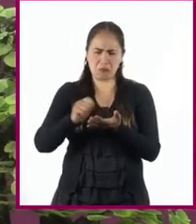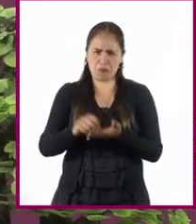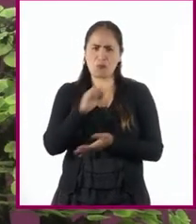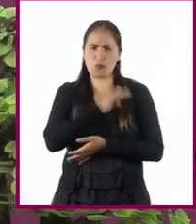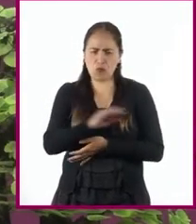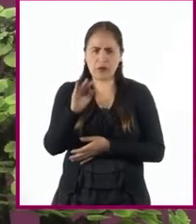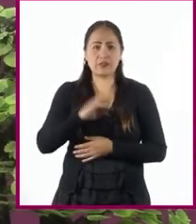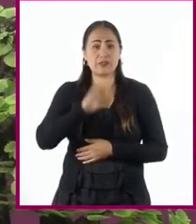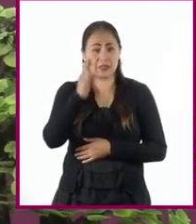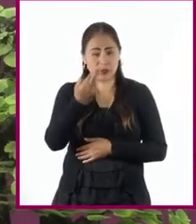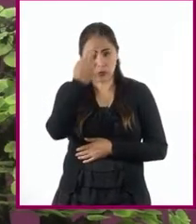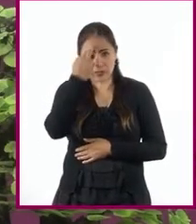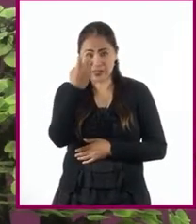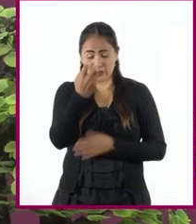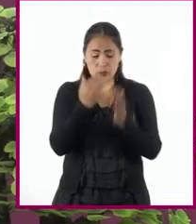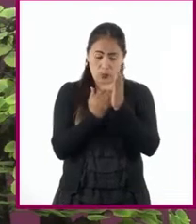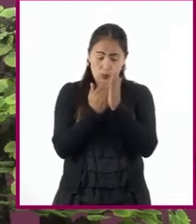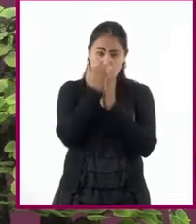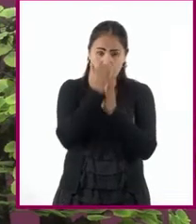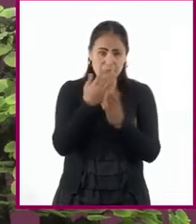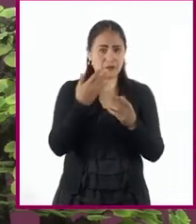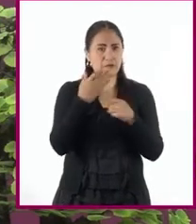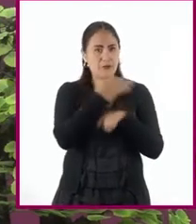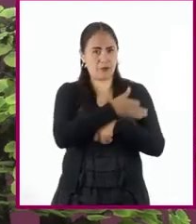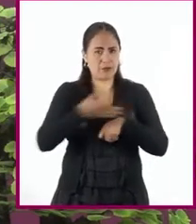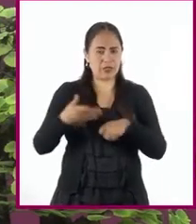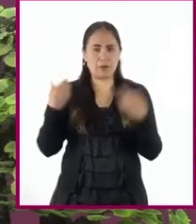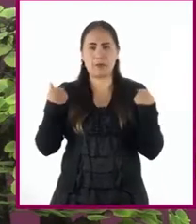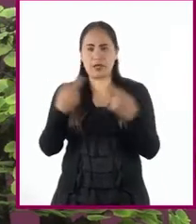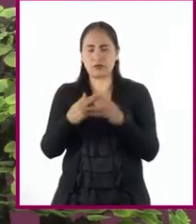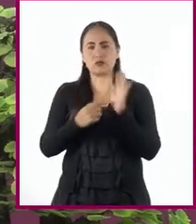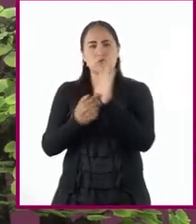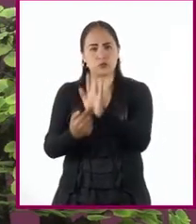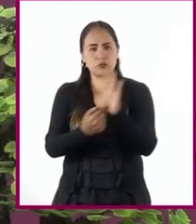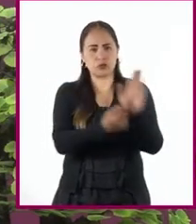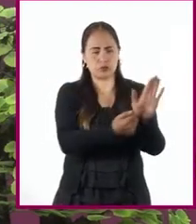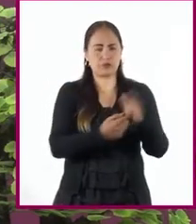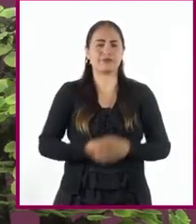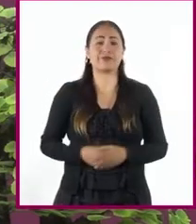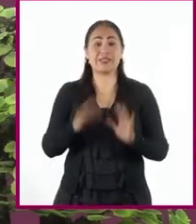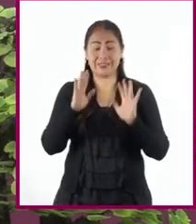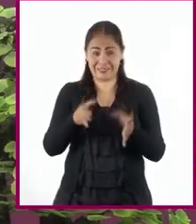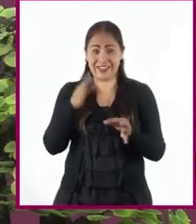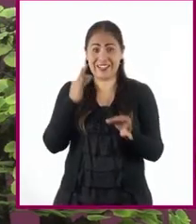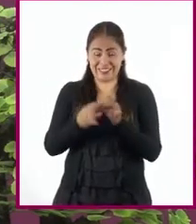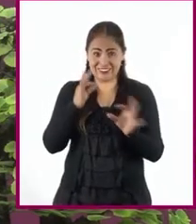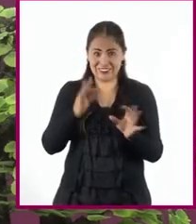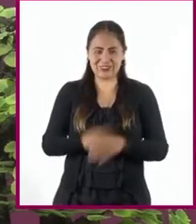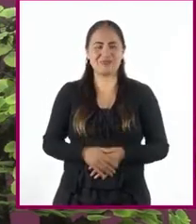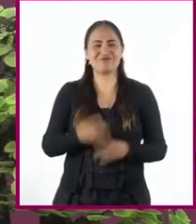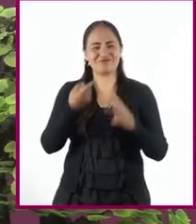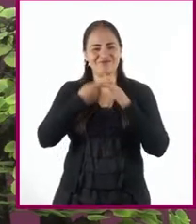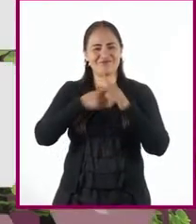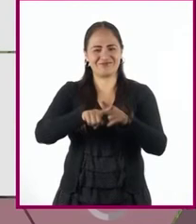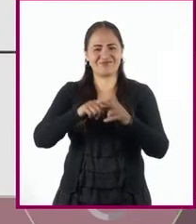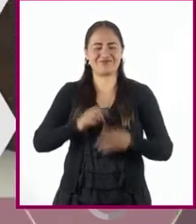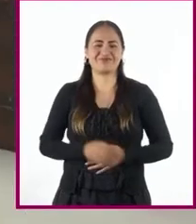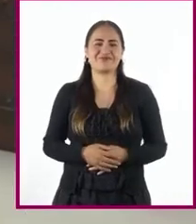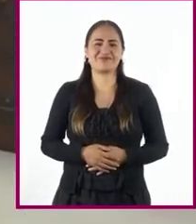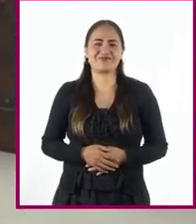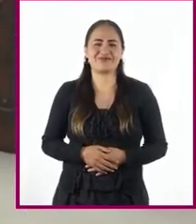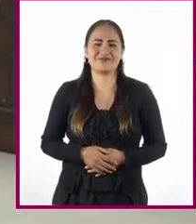olviden compartir sus avances con su familia y profesores. Si ya están listas y listos, ¡comenzamos!